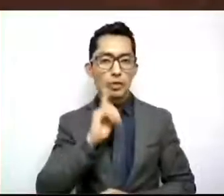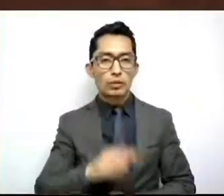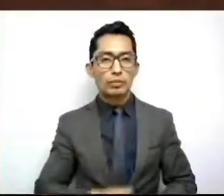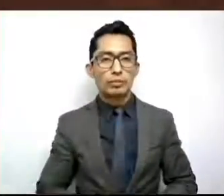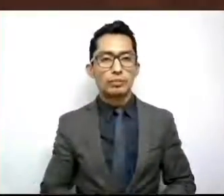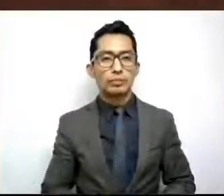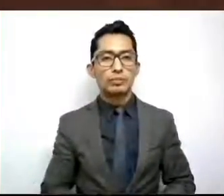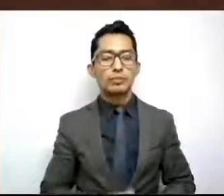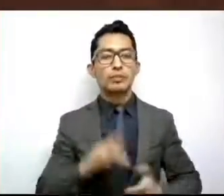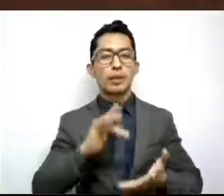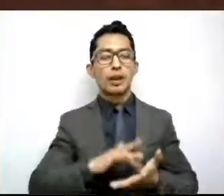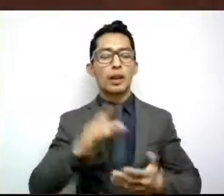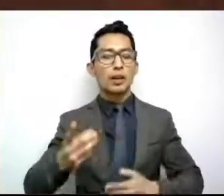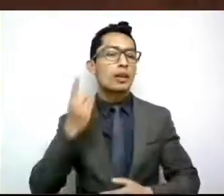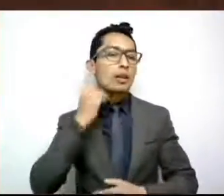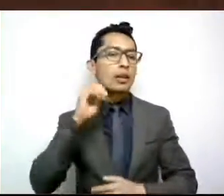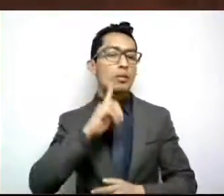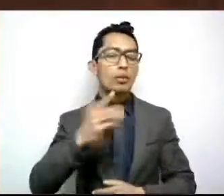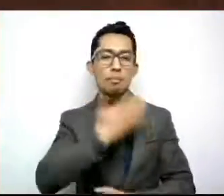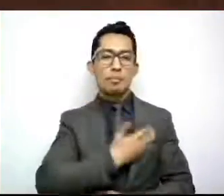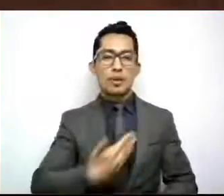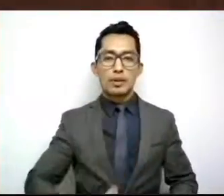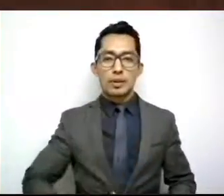Gracias, diputada presidenta.